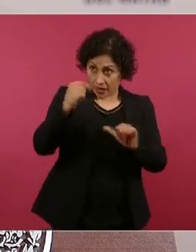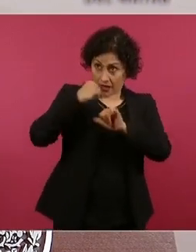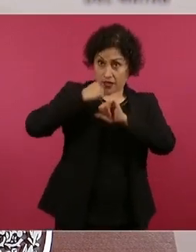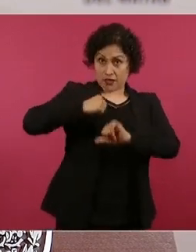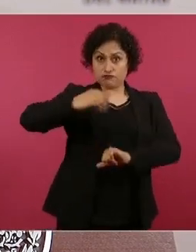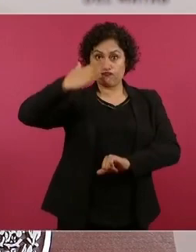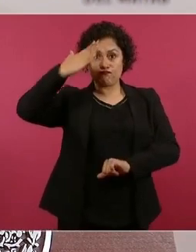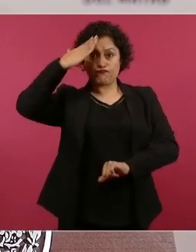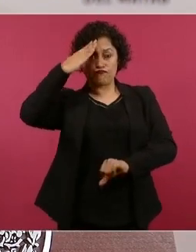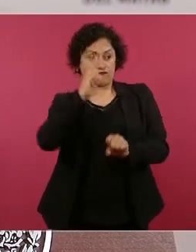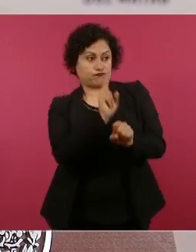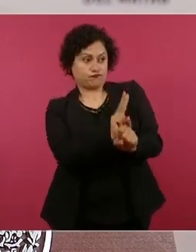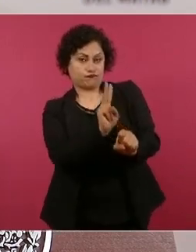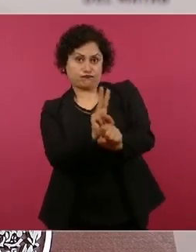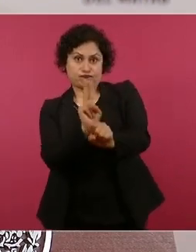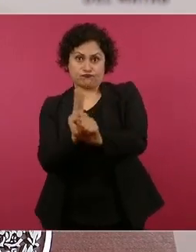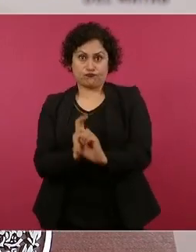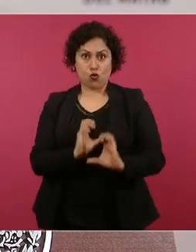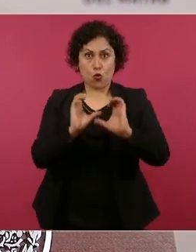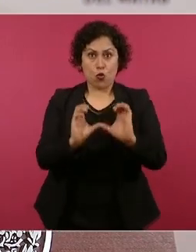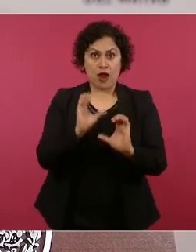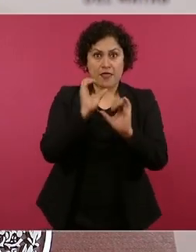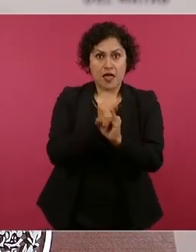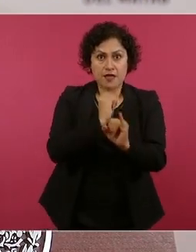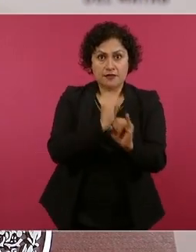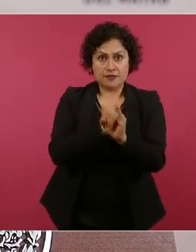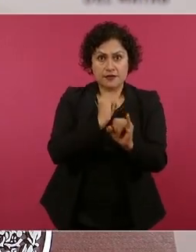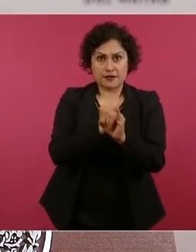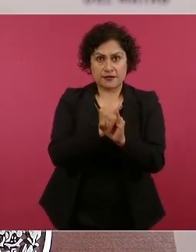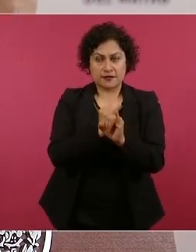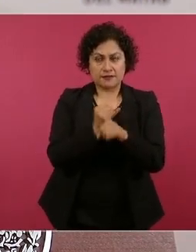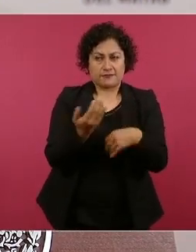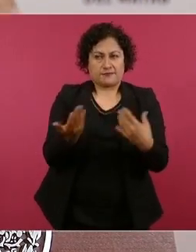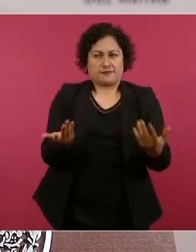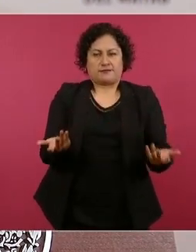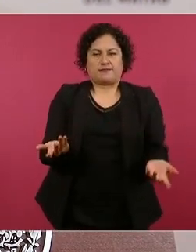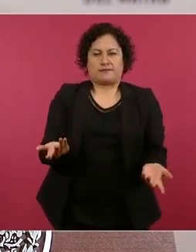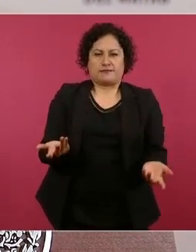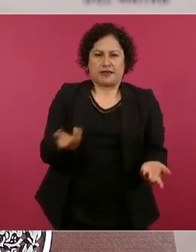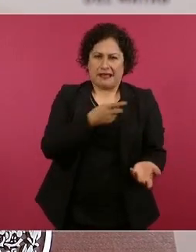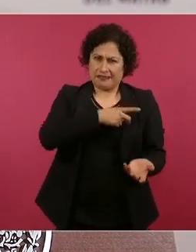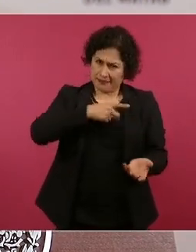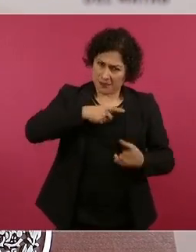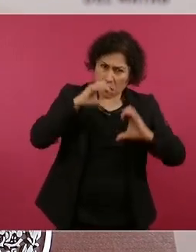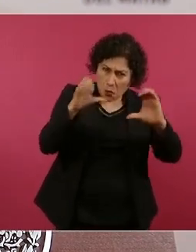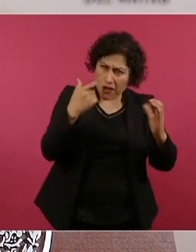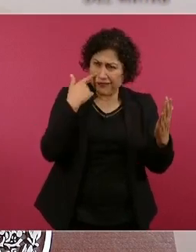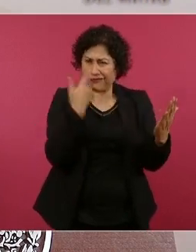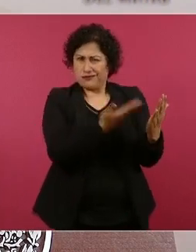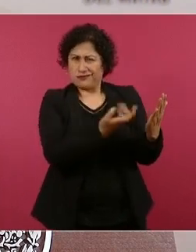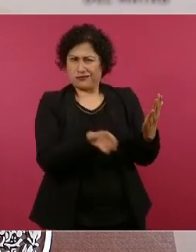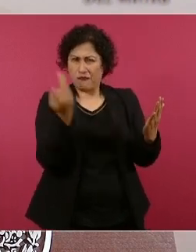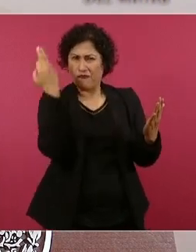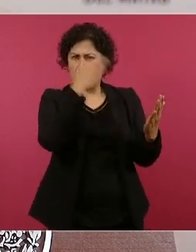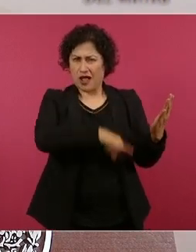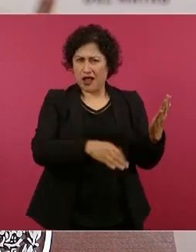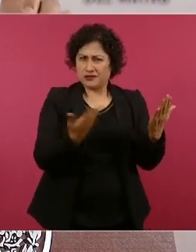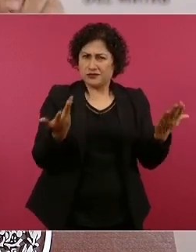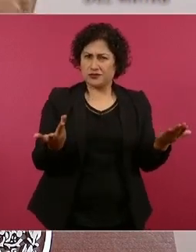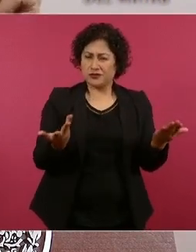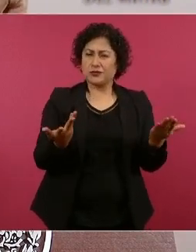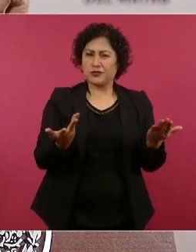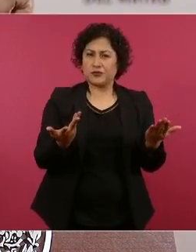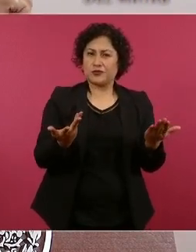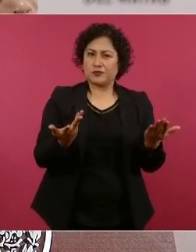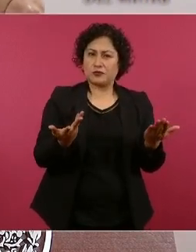Si alguien hace una denuncia, pues ya, pero lo vuelven a subir. Todo también